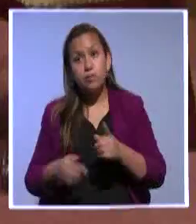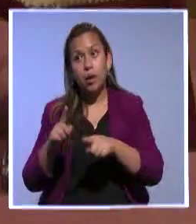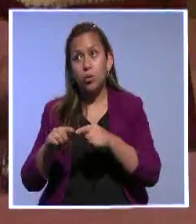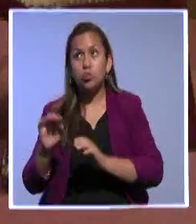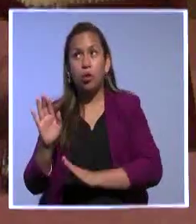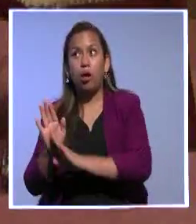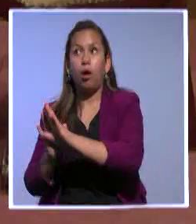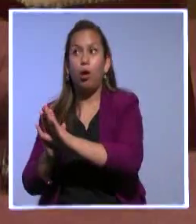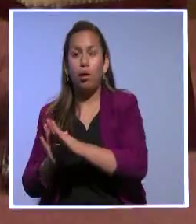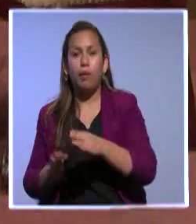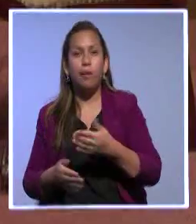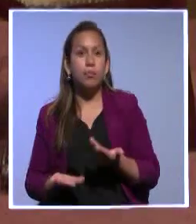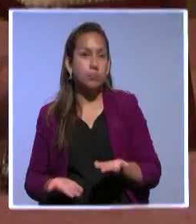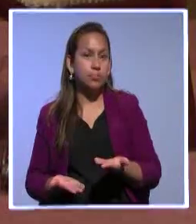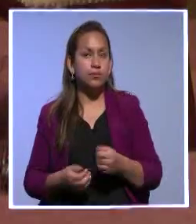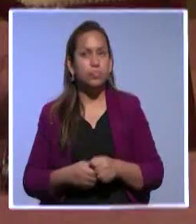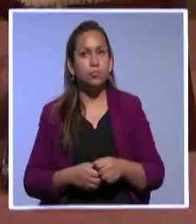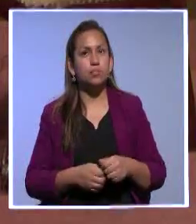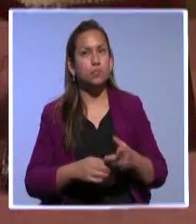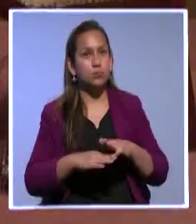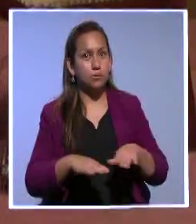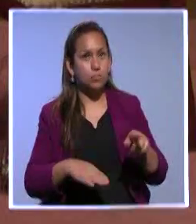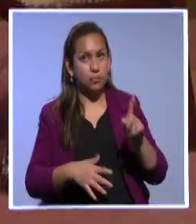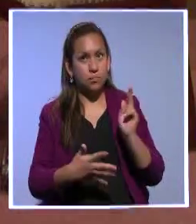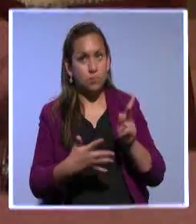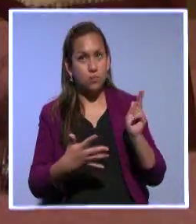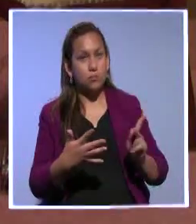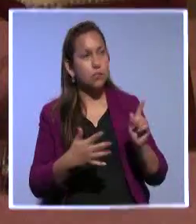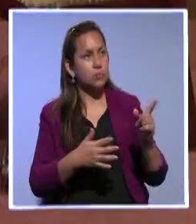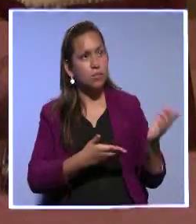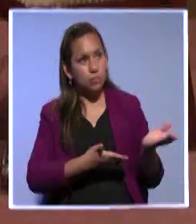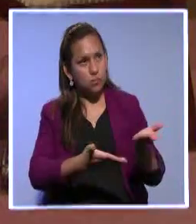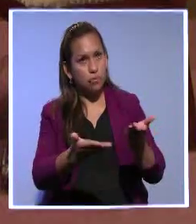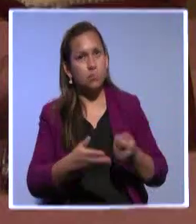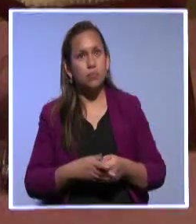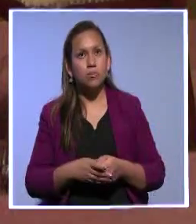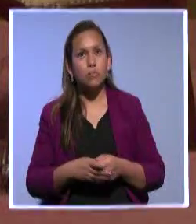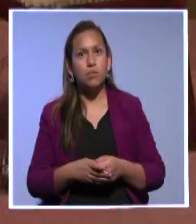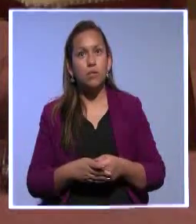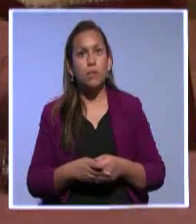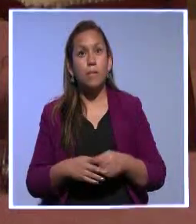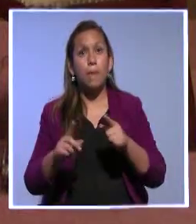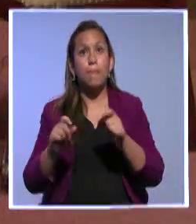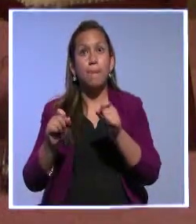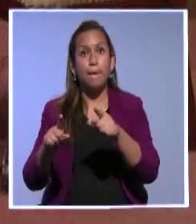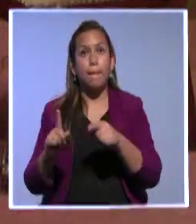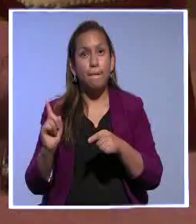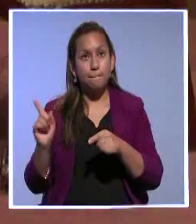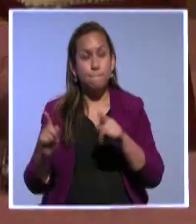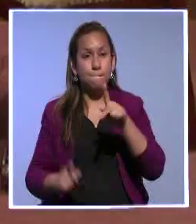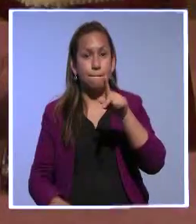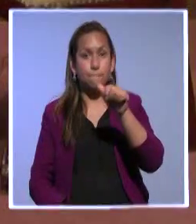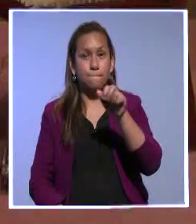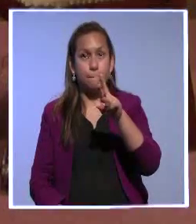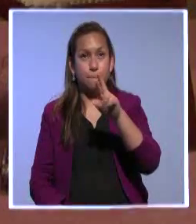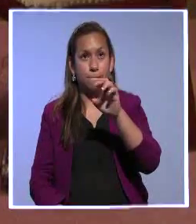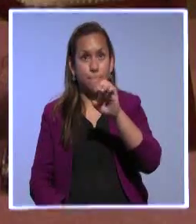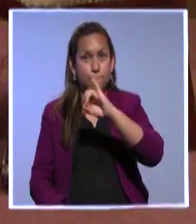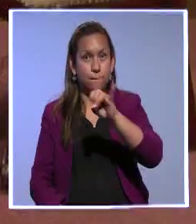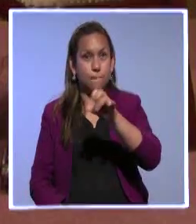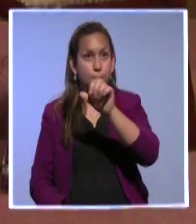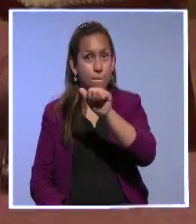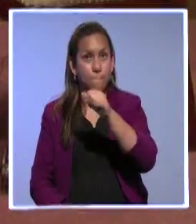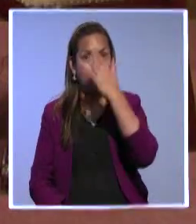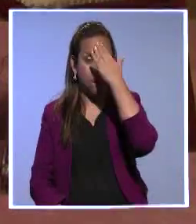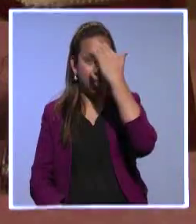Correcto. Asambleísta Tacle, igualmente, para cerrar este punto, su réplica. Bueno, habría que preguntarle al señor Pareja Januseli, ex ministro de este gobierno,